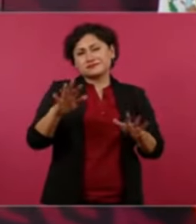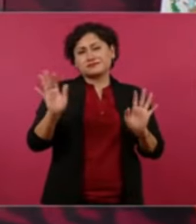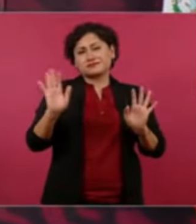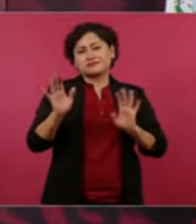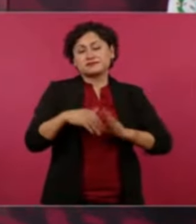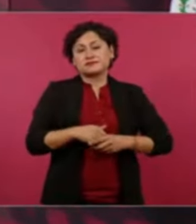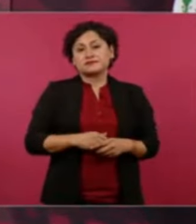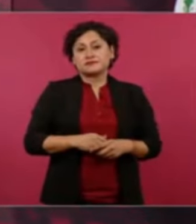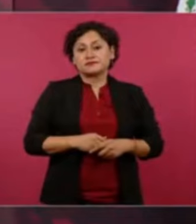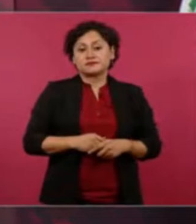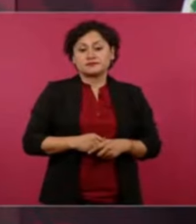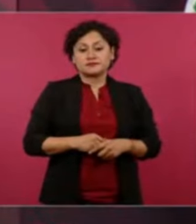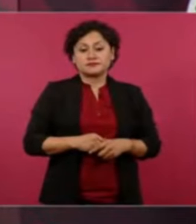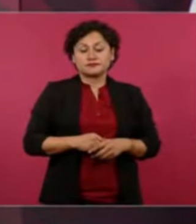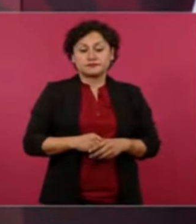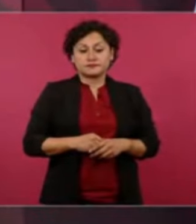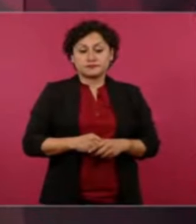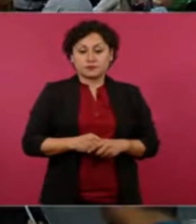pues